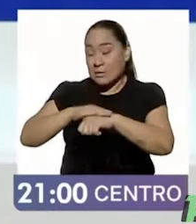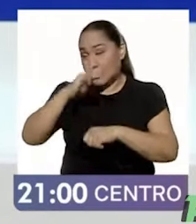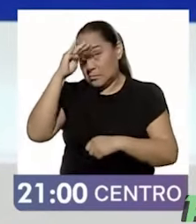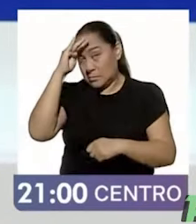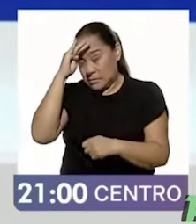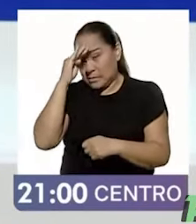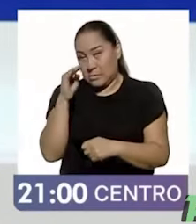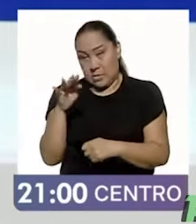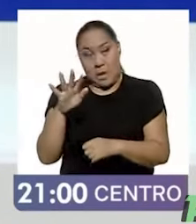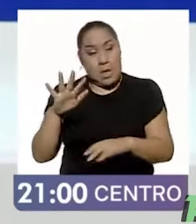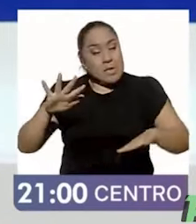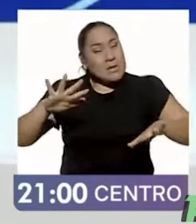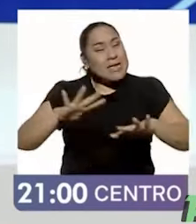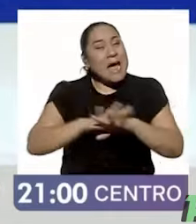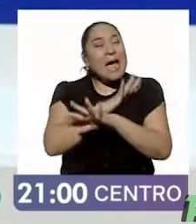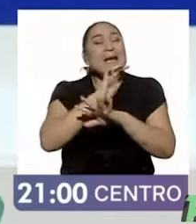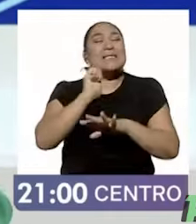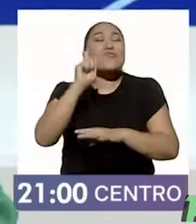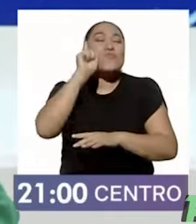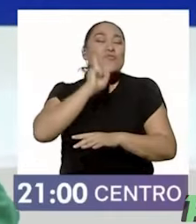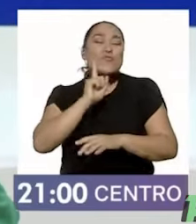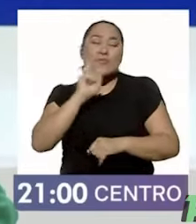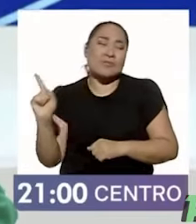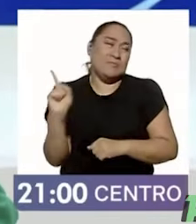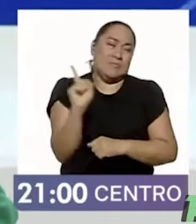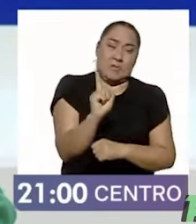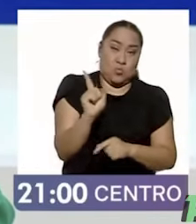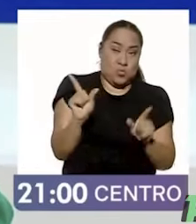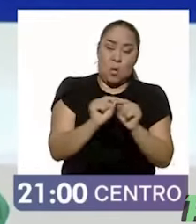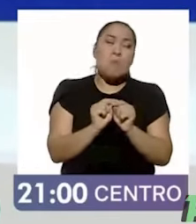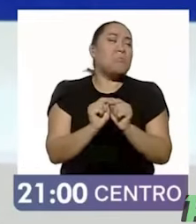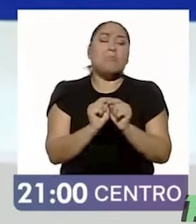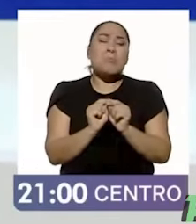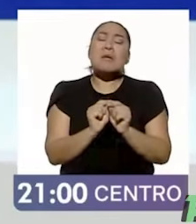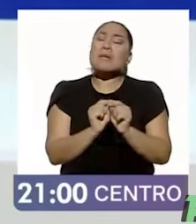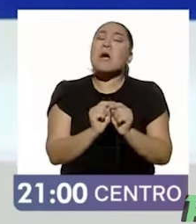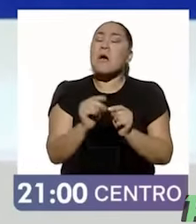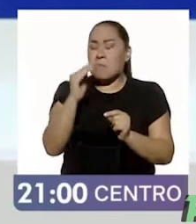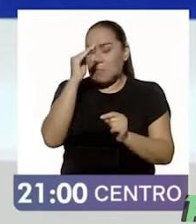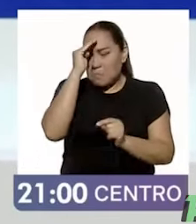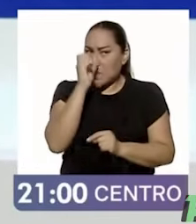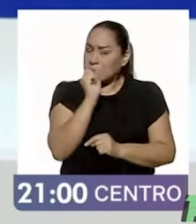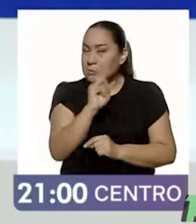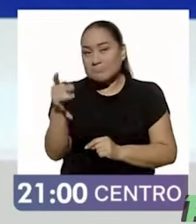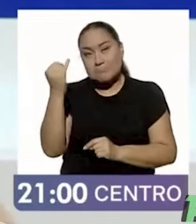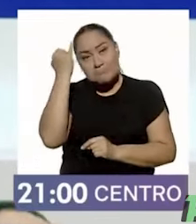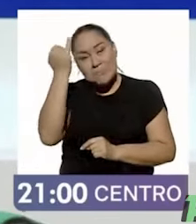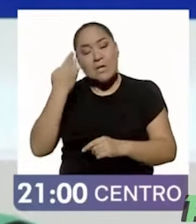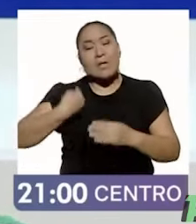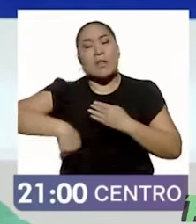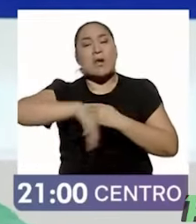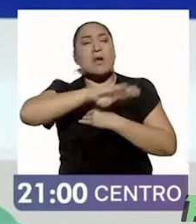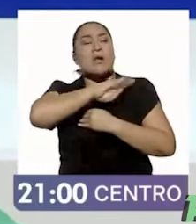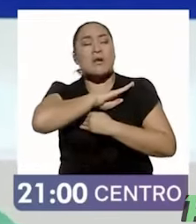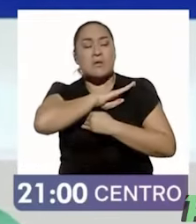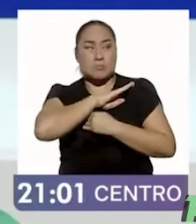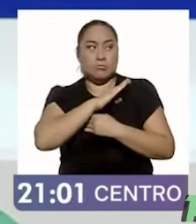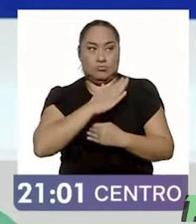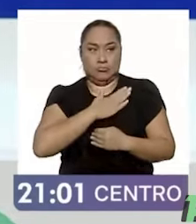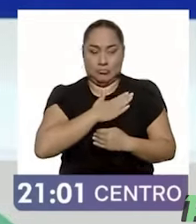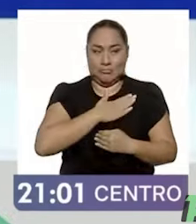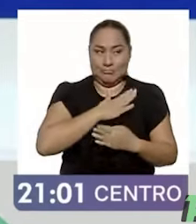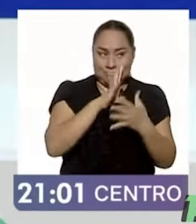un cambio simbólico y ella ha estado tan de acuerdo que acuñó esta frase, la cito,